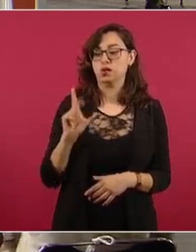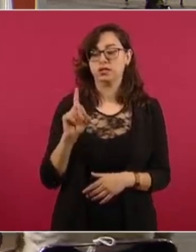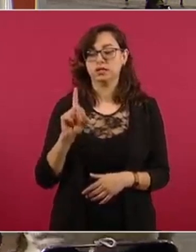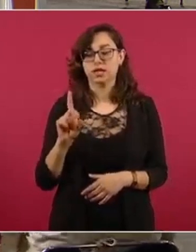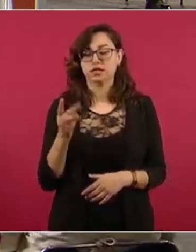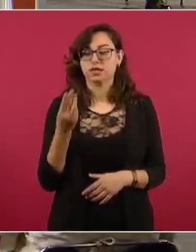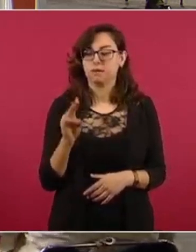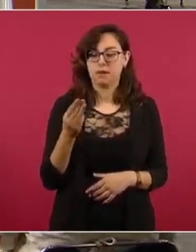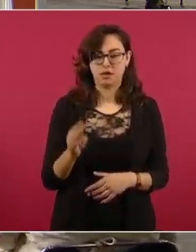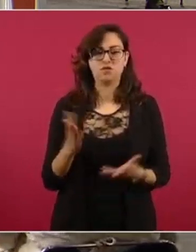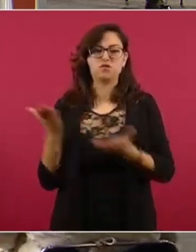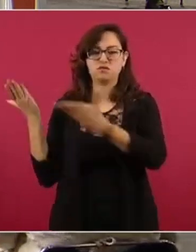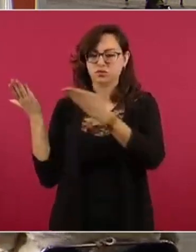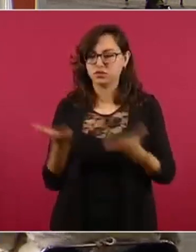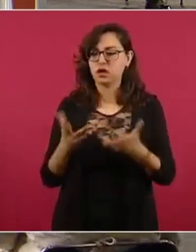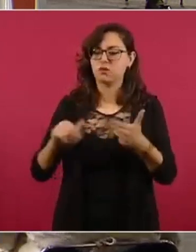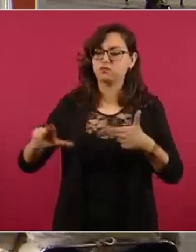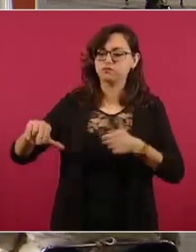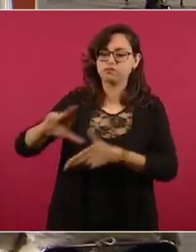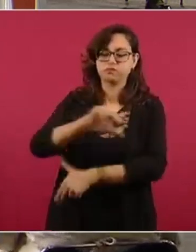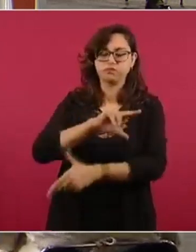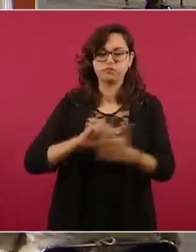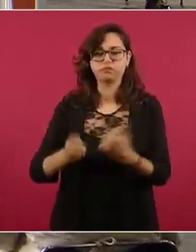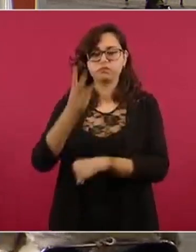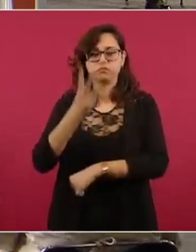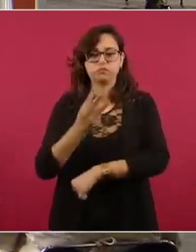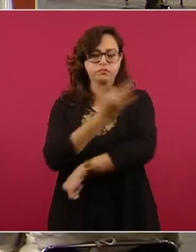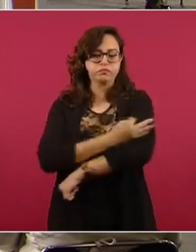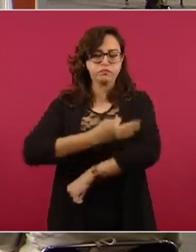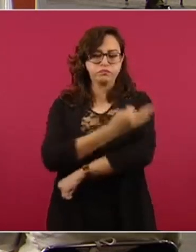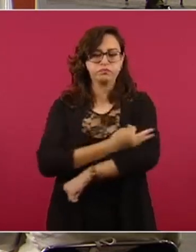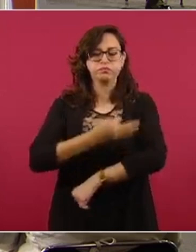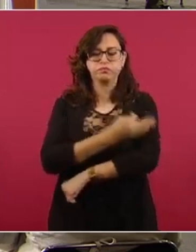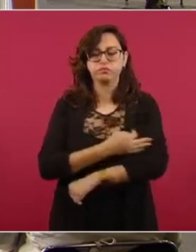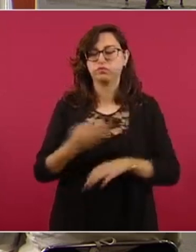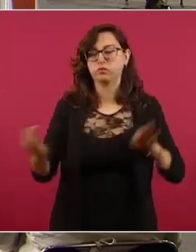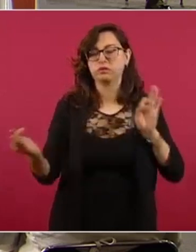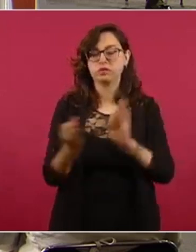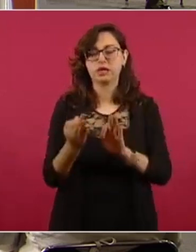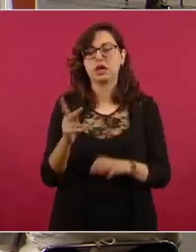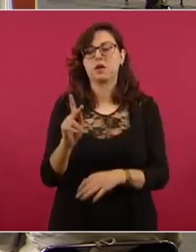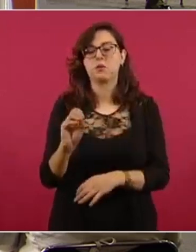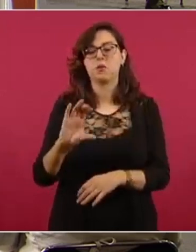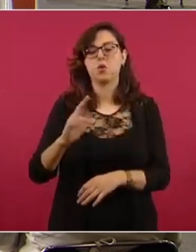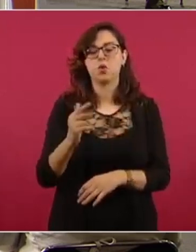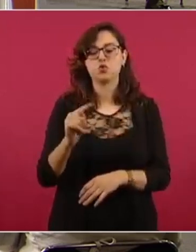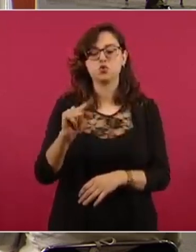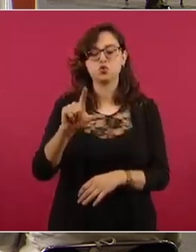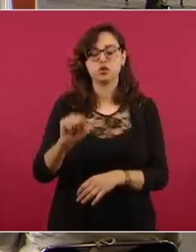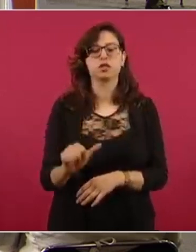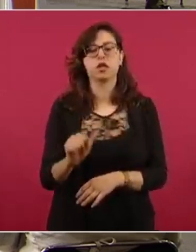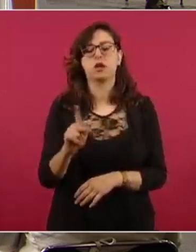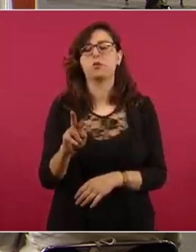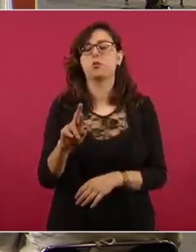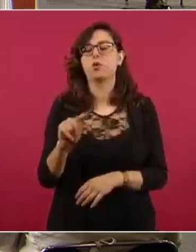de mayo a las 15.30, esto fue en las inmediaciones de San Pedro Pochuta en Puerto Ángel.